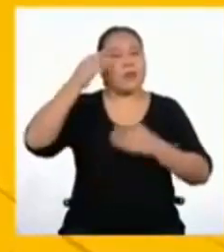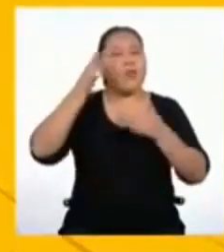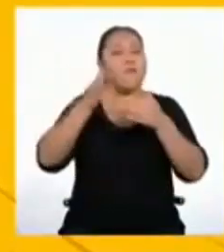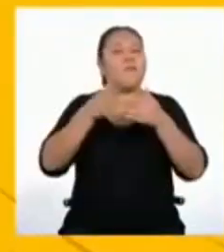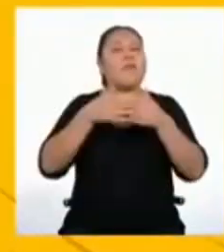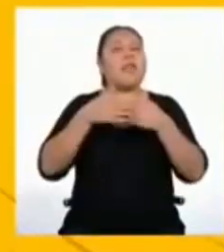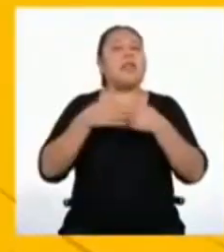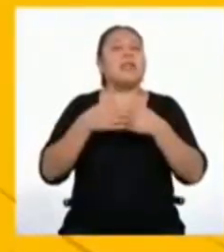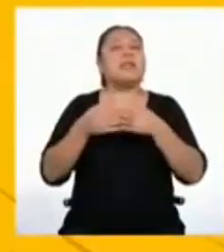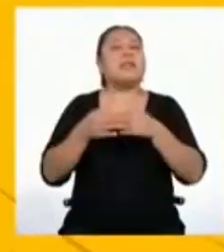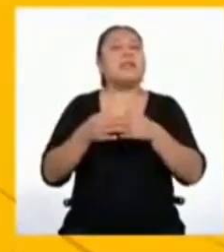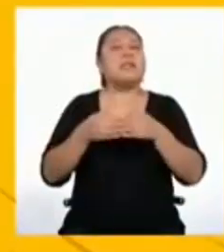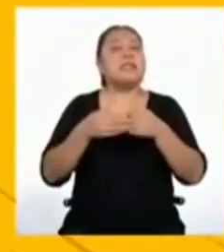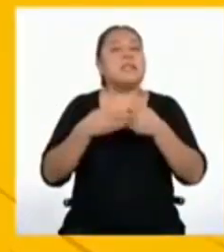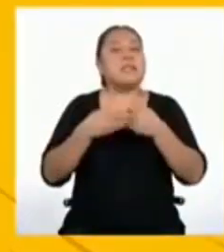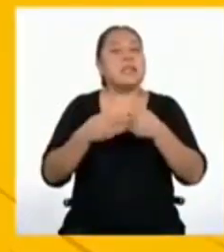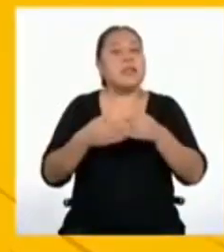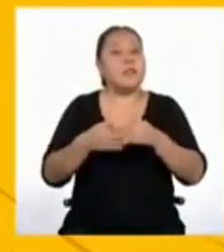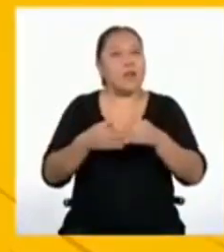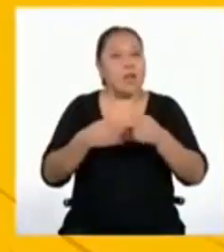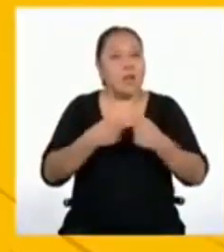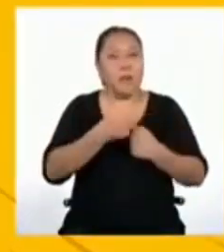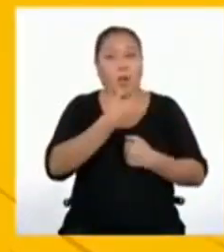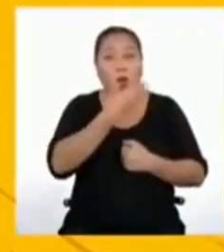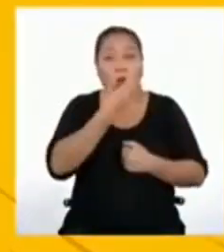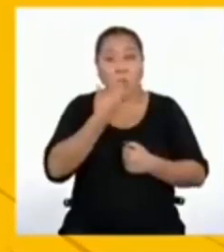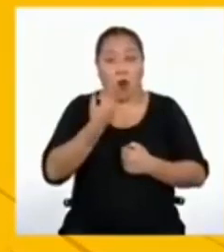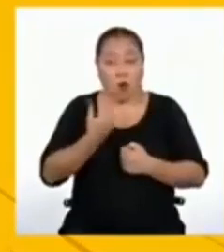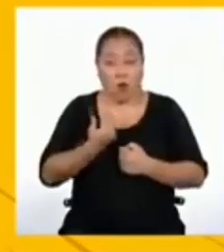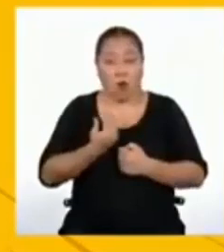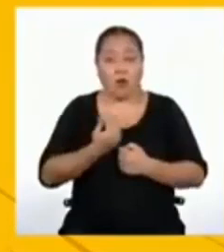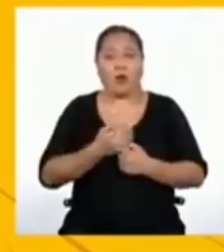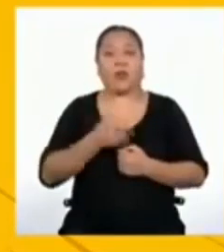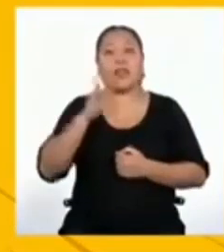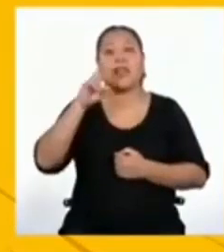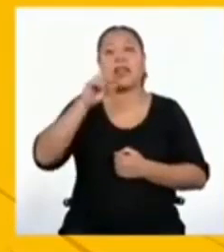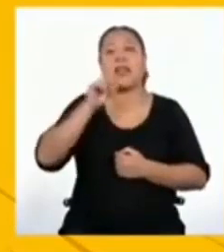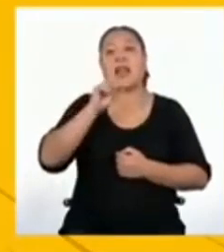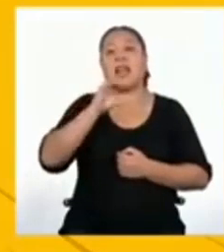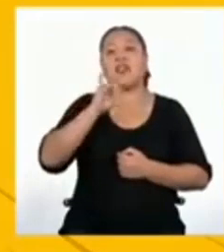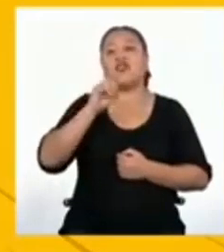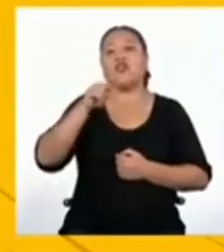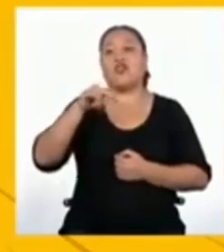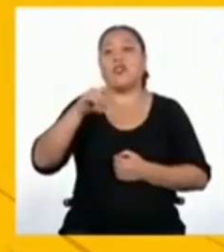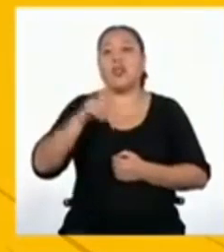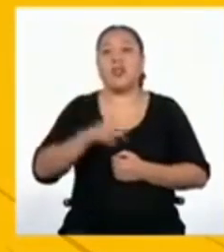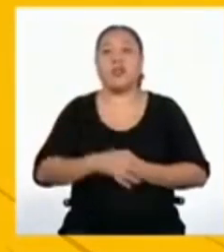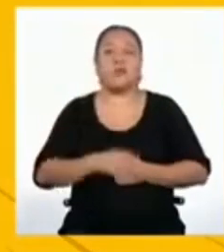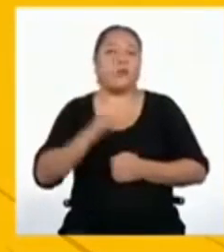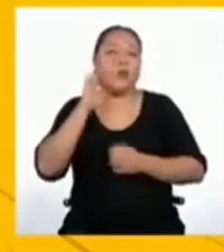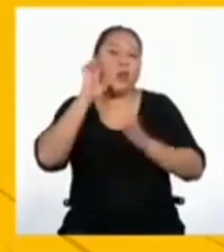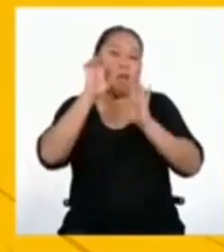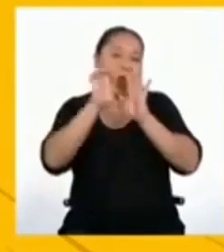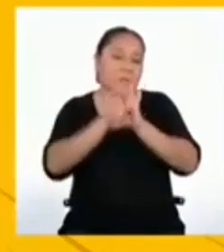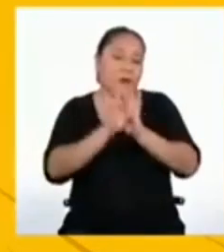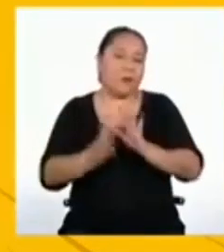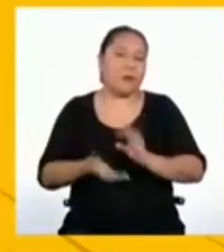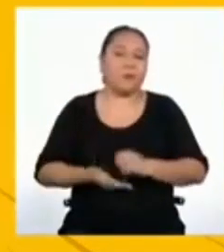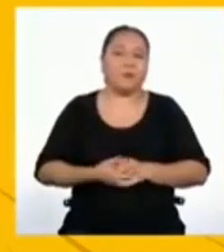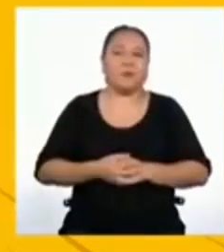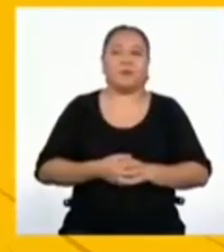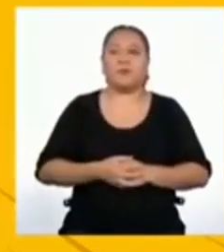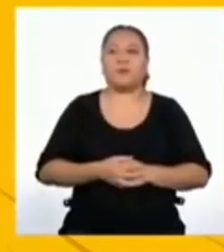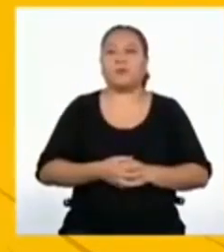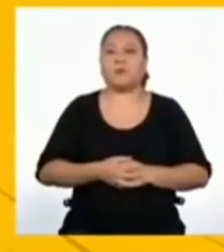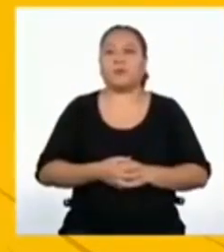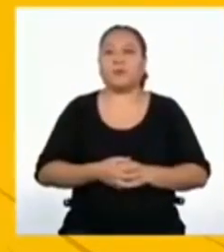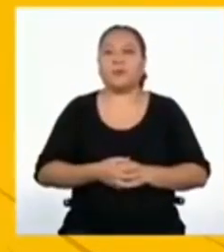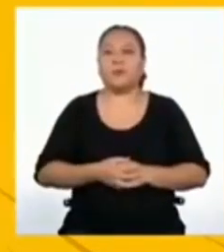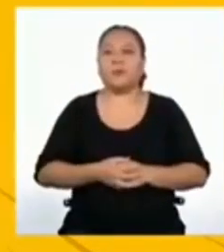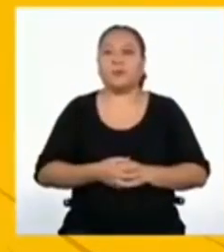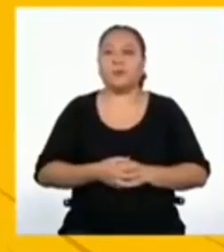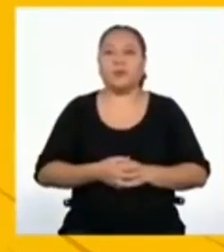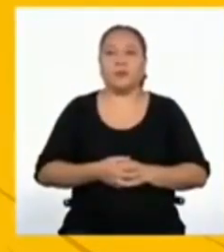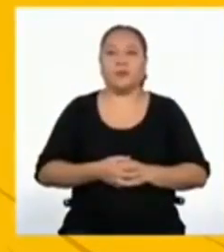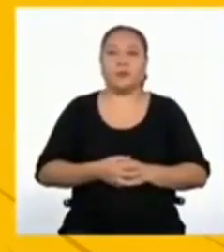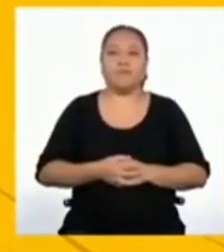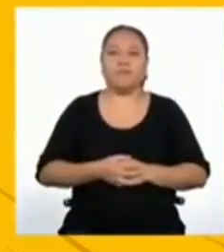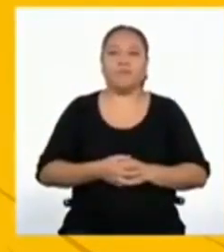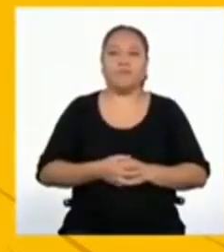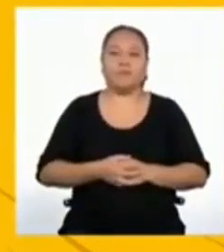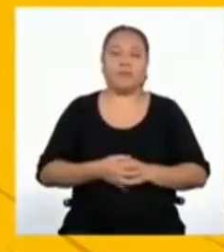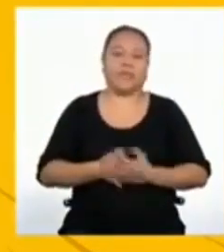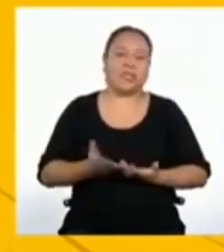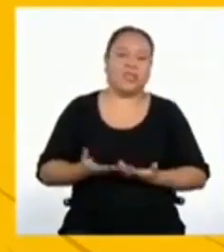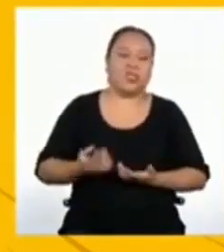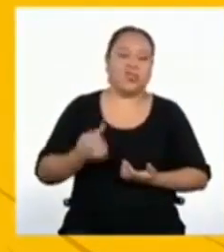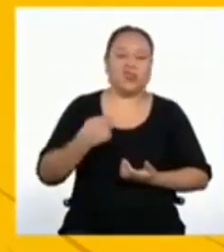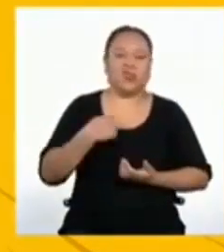flexible y se vuelva más racional. Ejemplos de pensamientos racionales podrían ser, no